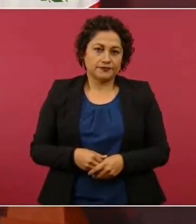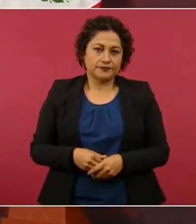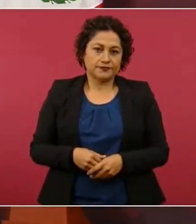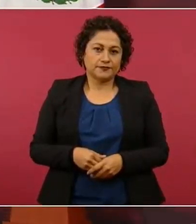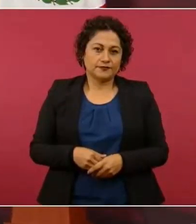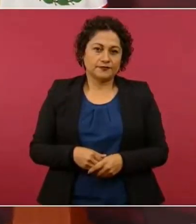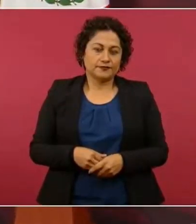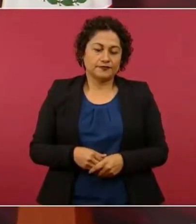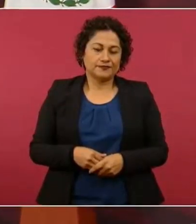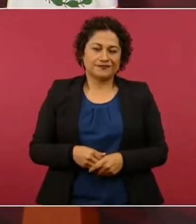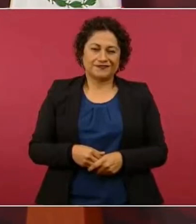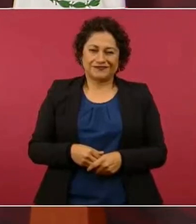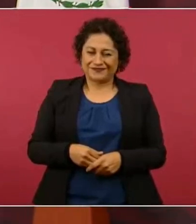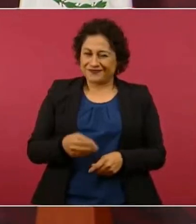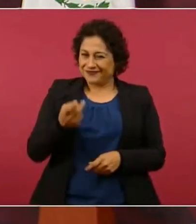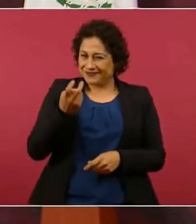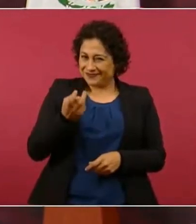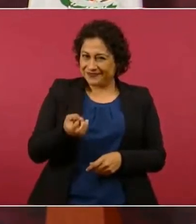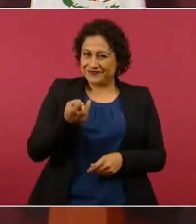Son de las